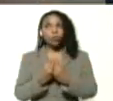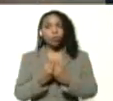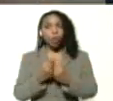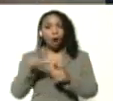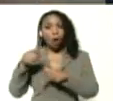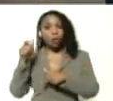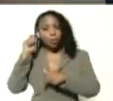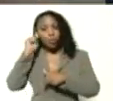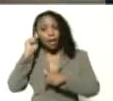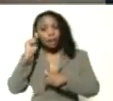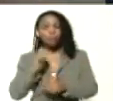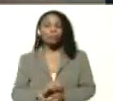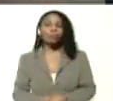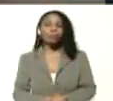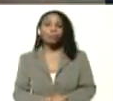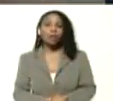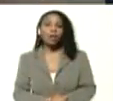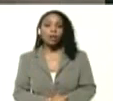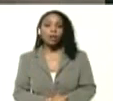Villarroel,